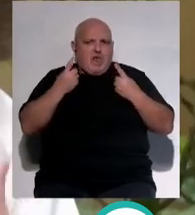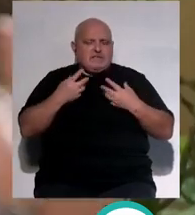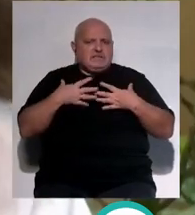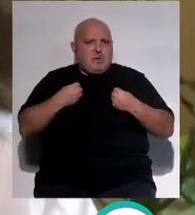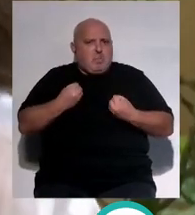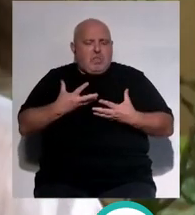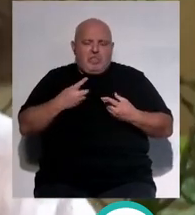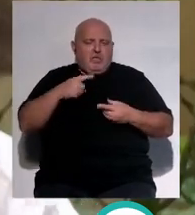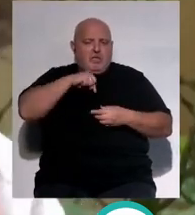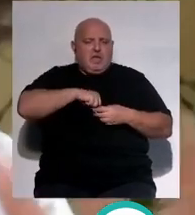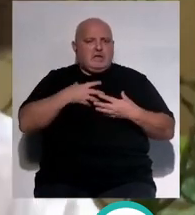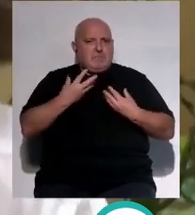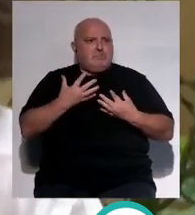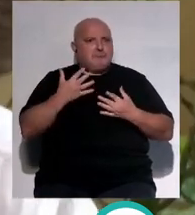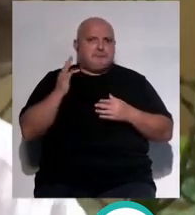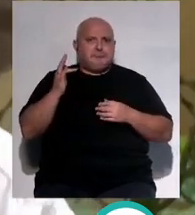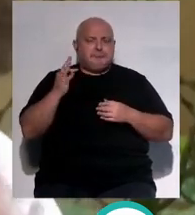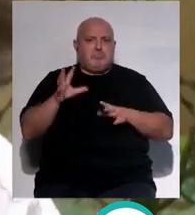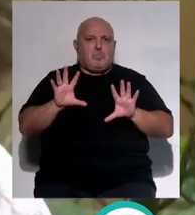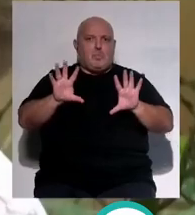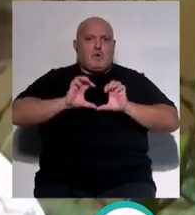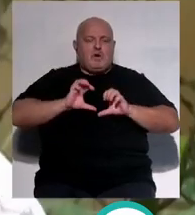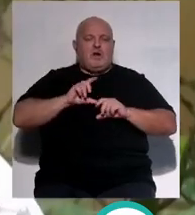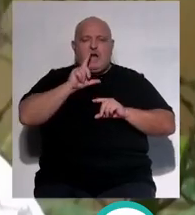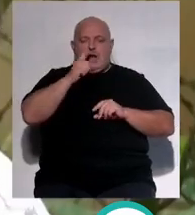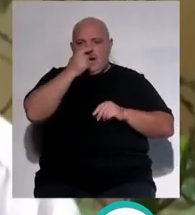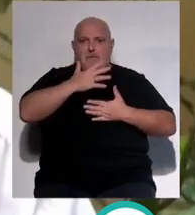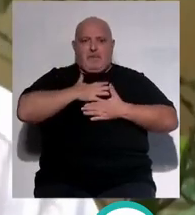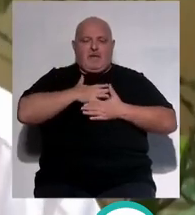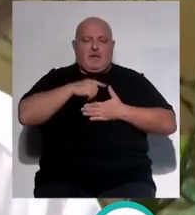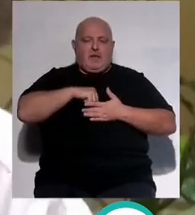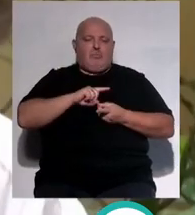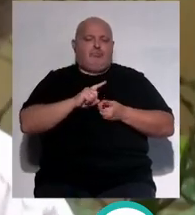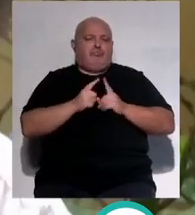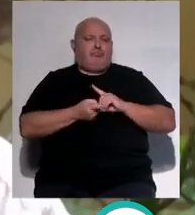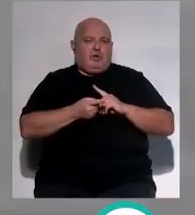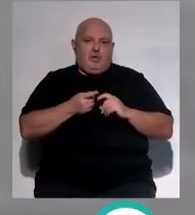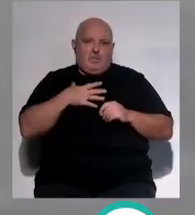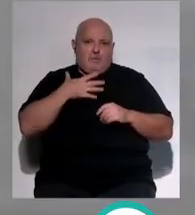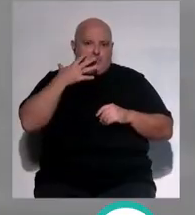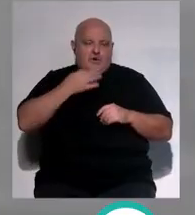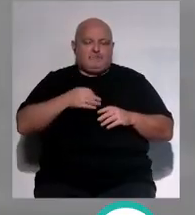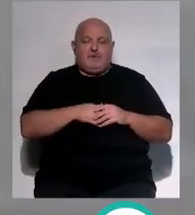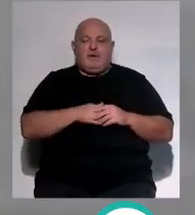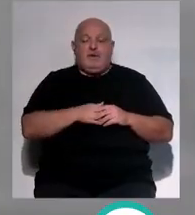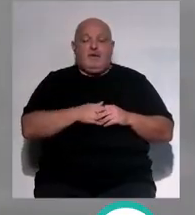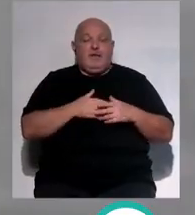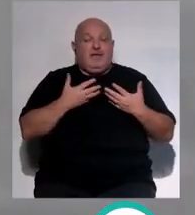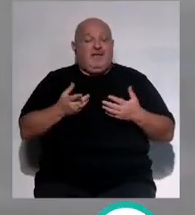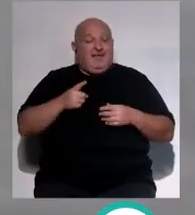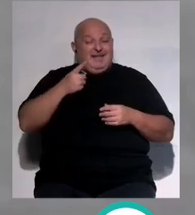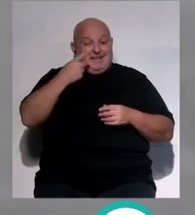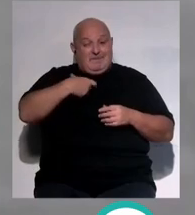niños y niñas que están sanitos pues pueden pillar una gripe y pueden tener una complicación y a veces también mortal pero además es que son los